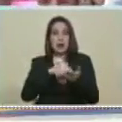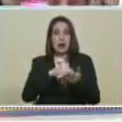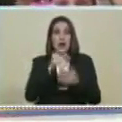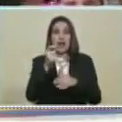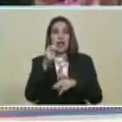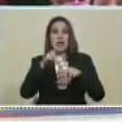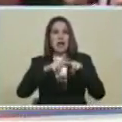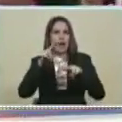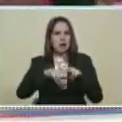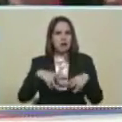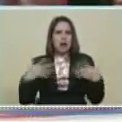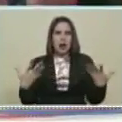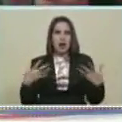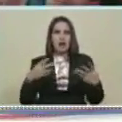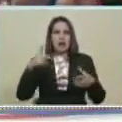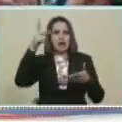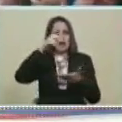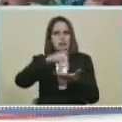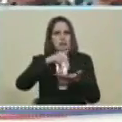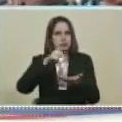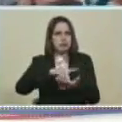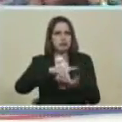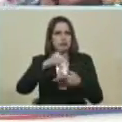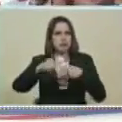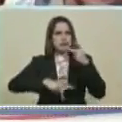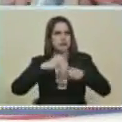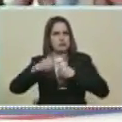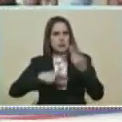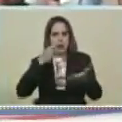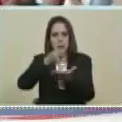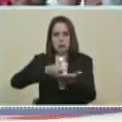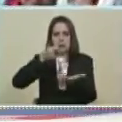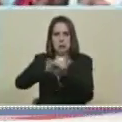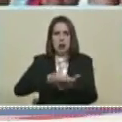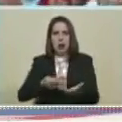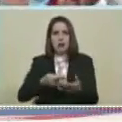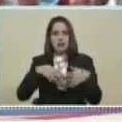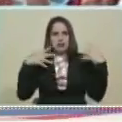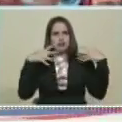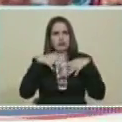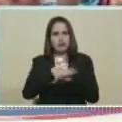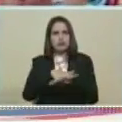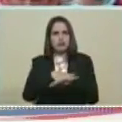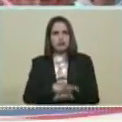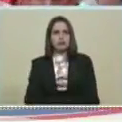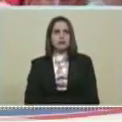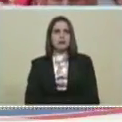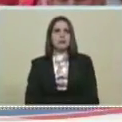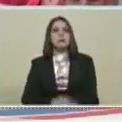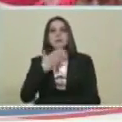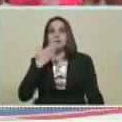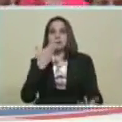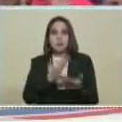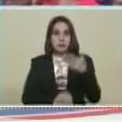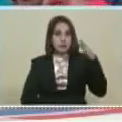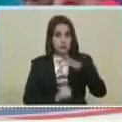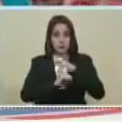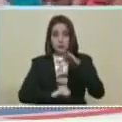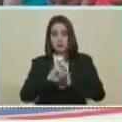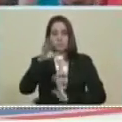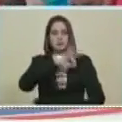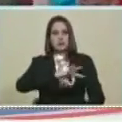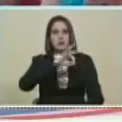Y plan Chamba juvenil Caraota Y inversión Apoyo Integral Pido el apoyo De la juventud